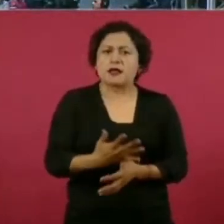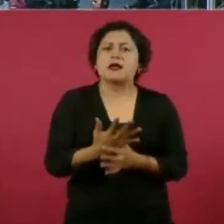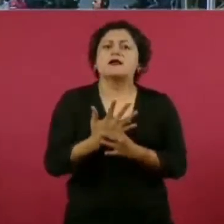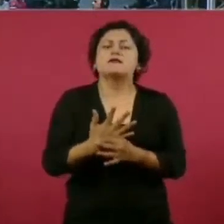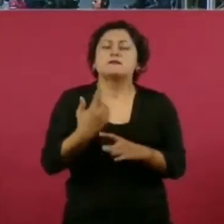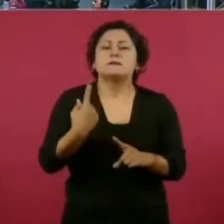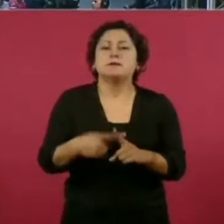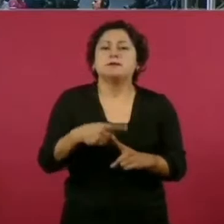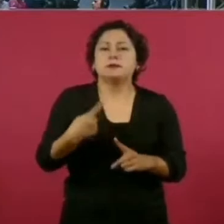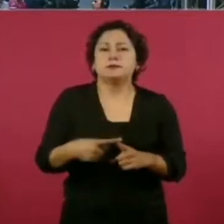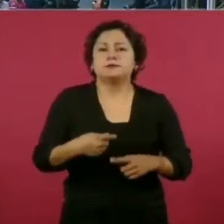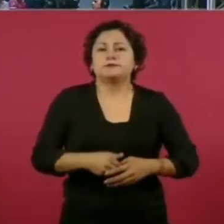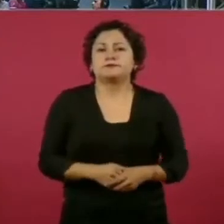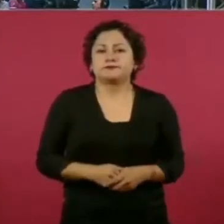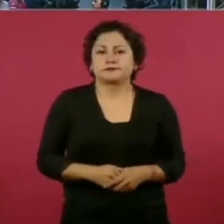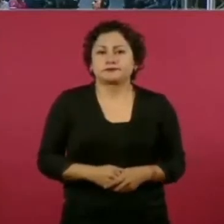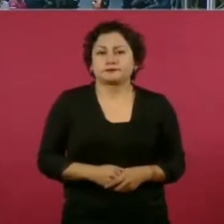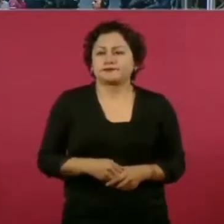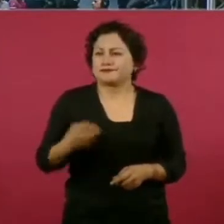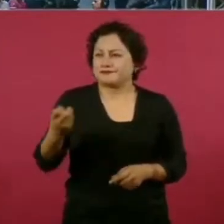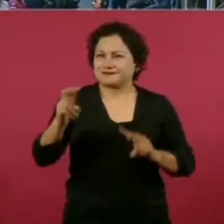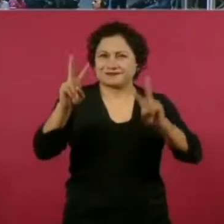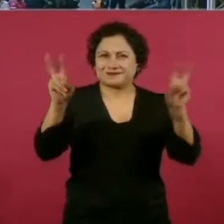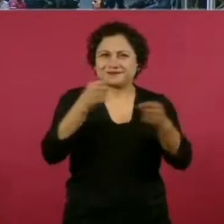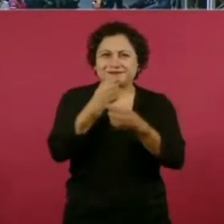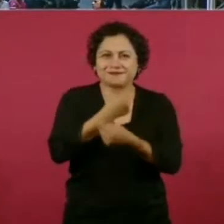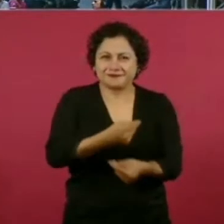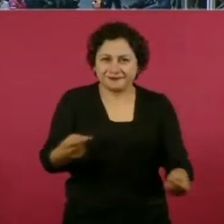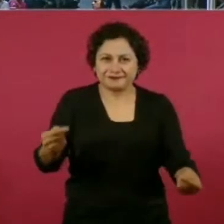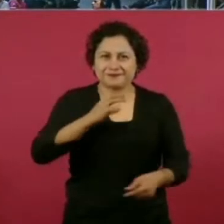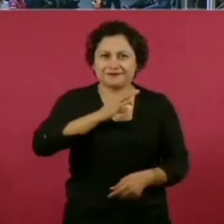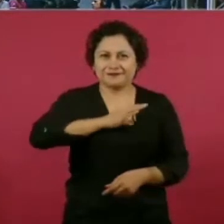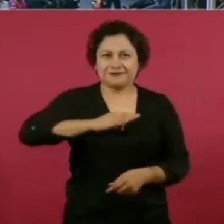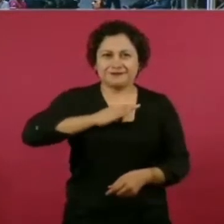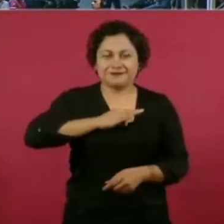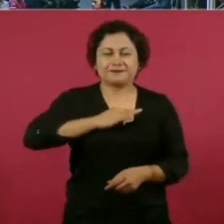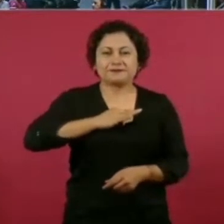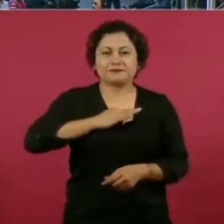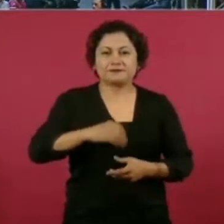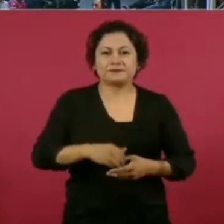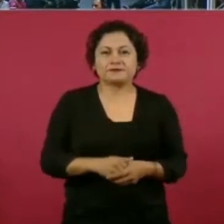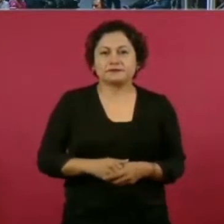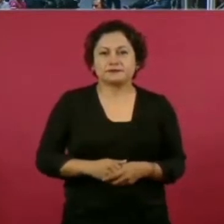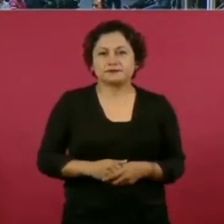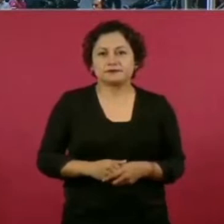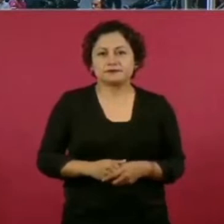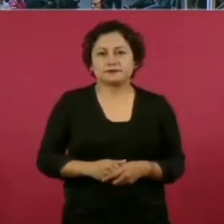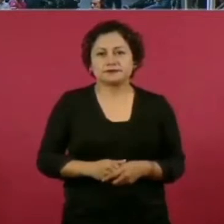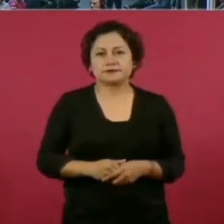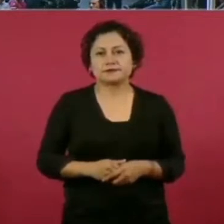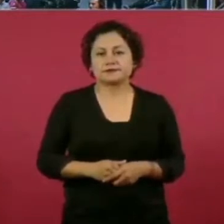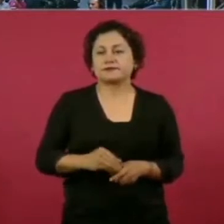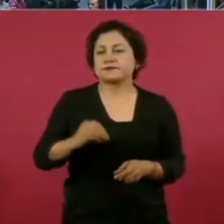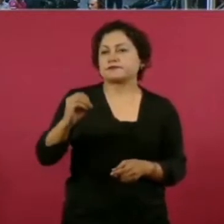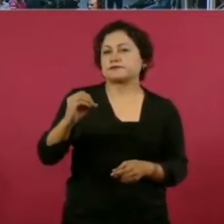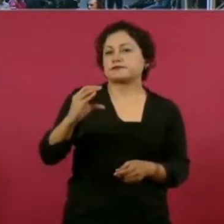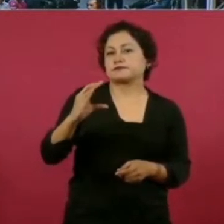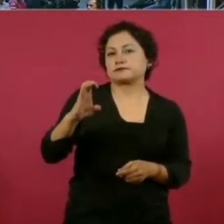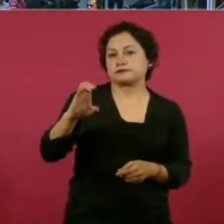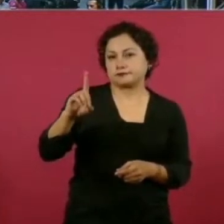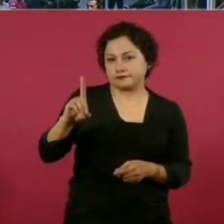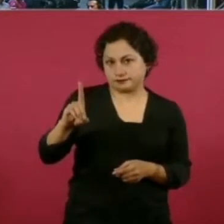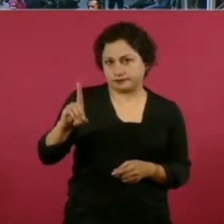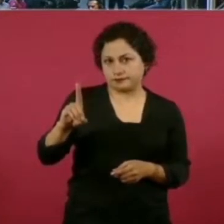los niños. La los niños. La OCDE.